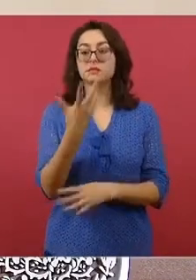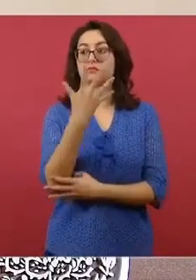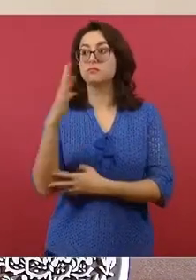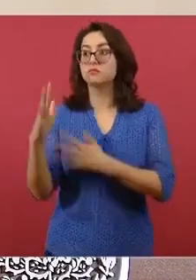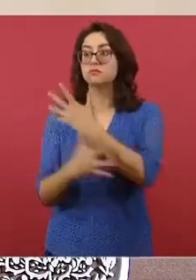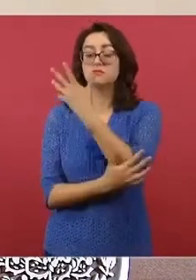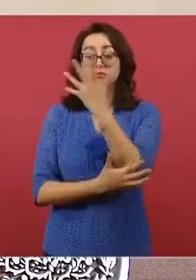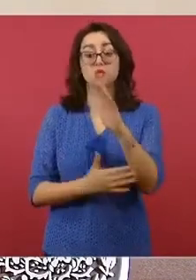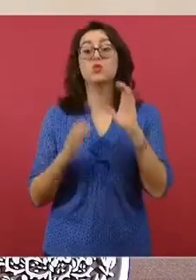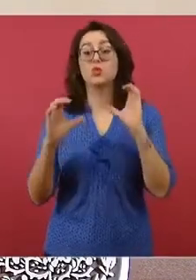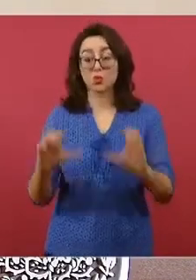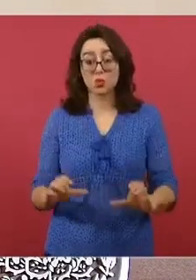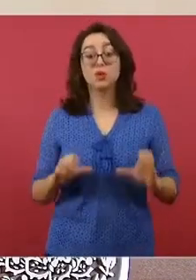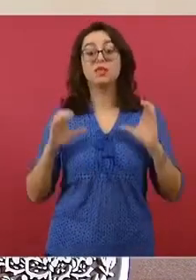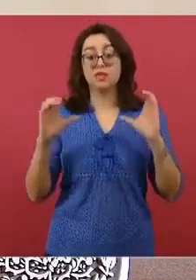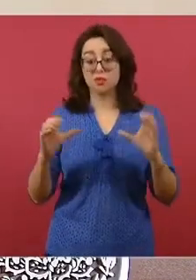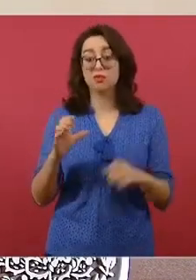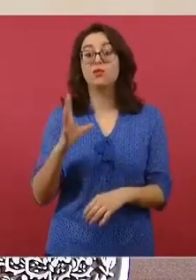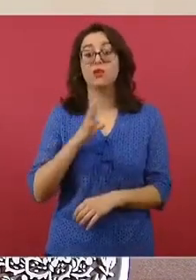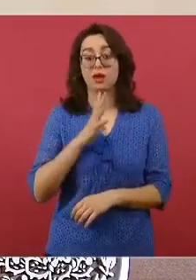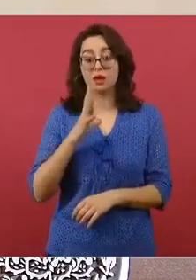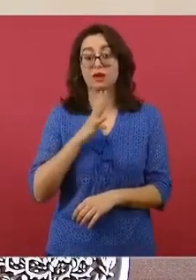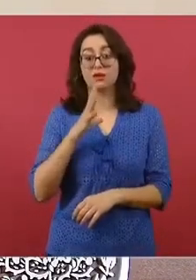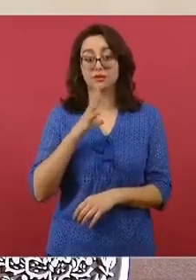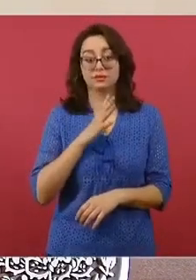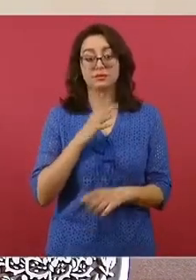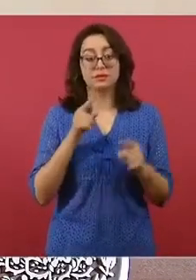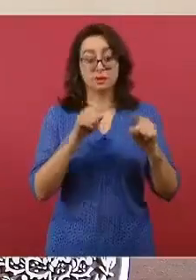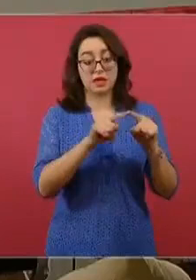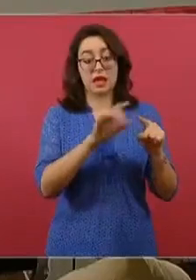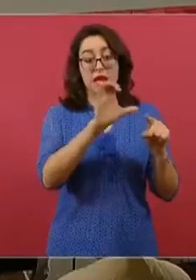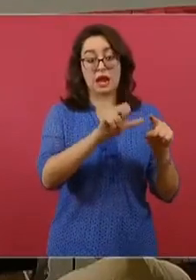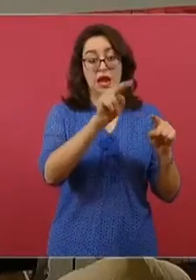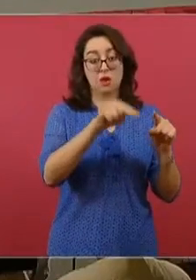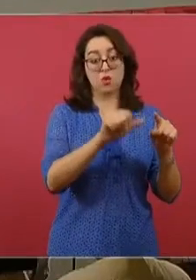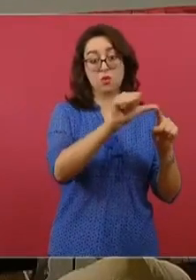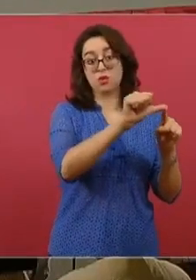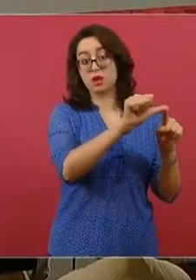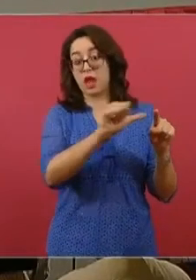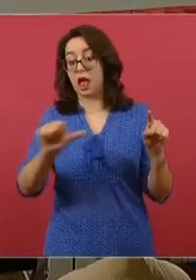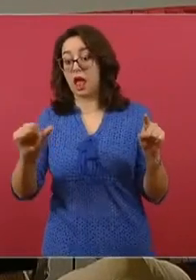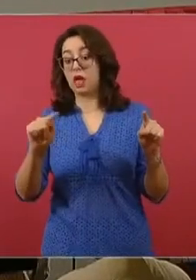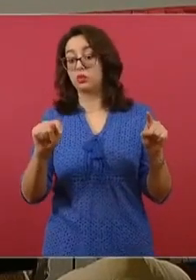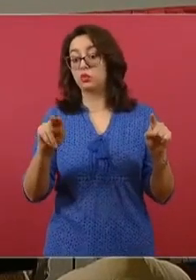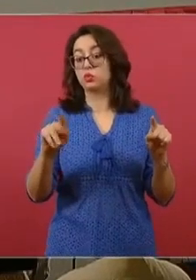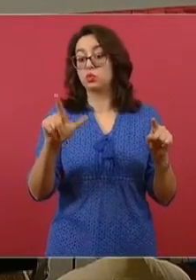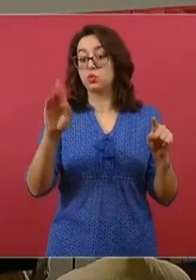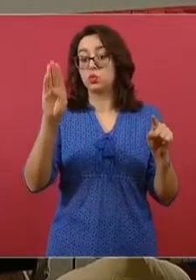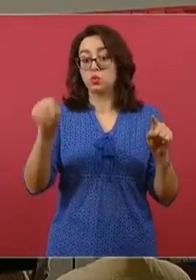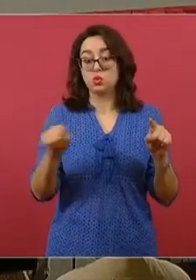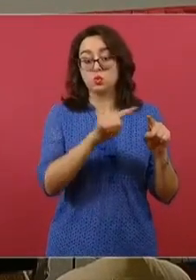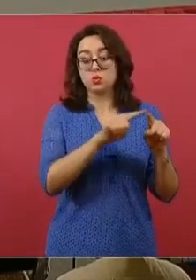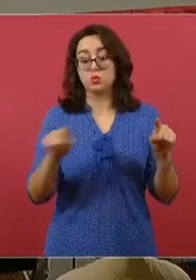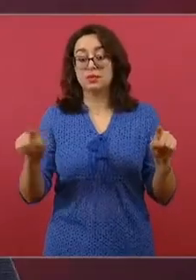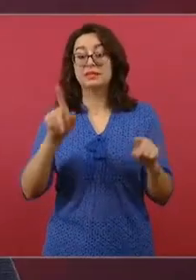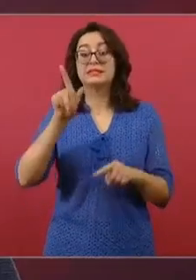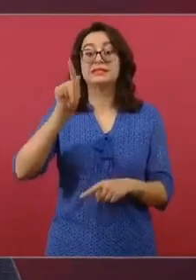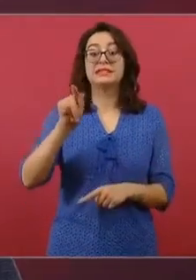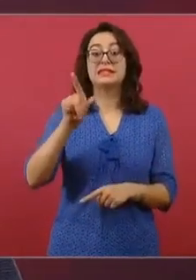el medio ambiente. Por ello, en el tramo 5 que va de Cancún a Tulum, el 70 por ciento de la vía